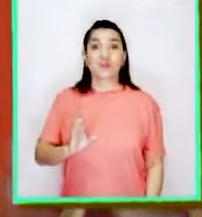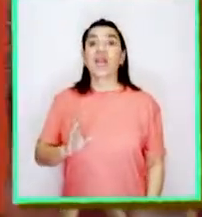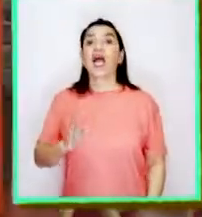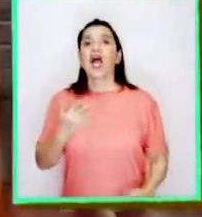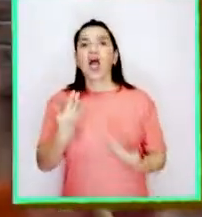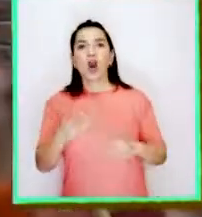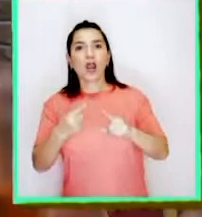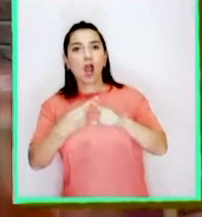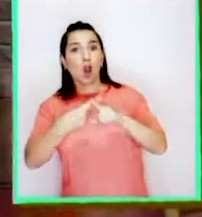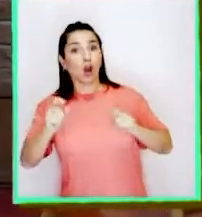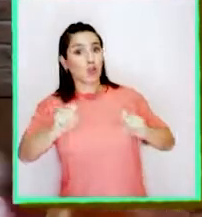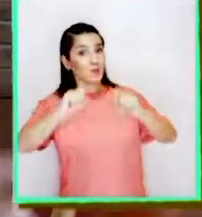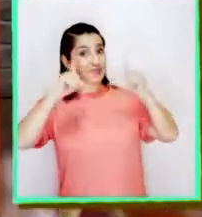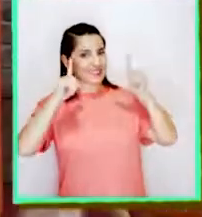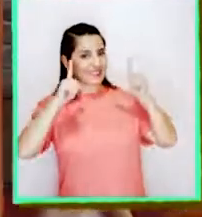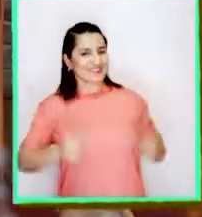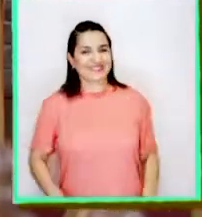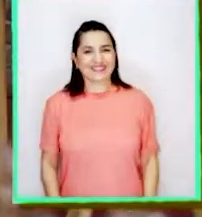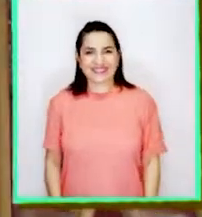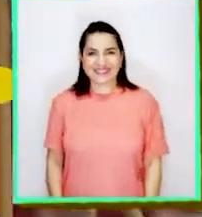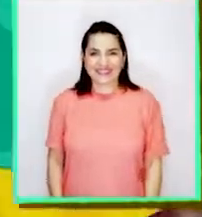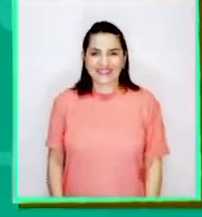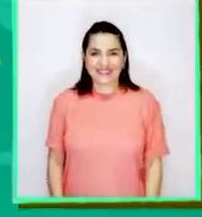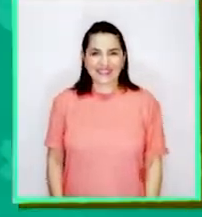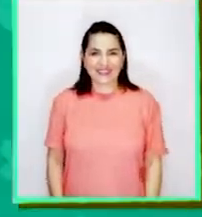Veamos quién es el siguiente personaje.